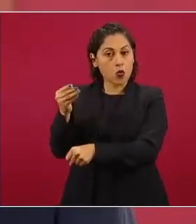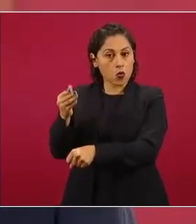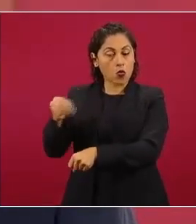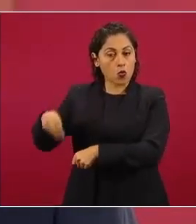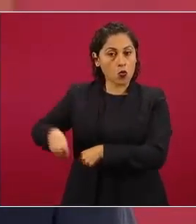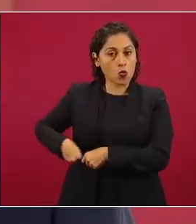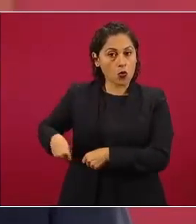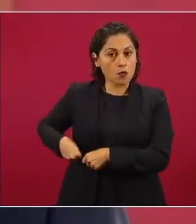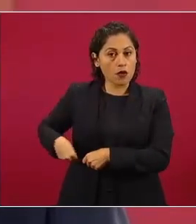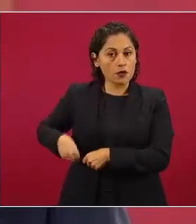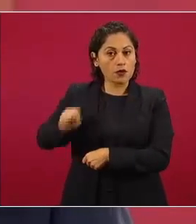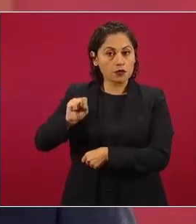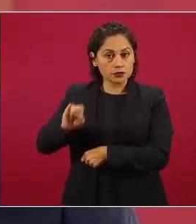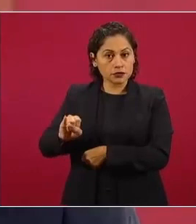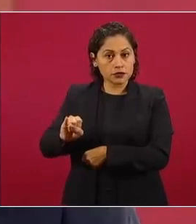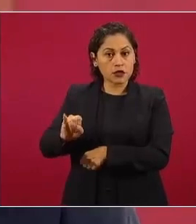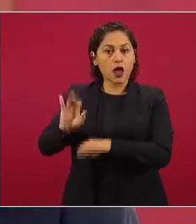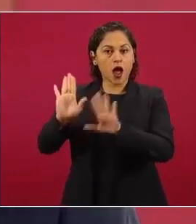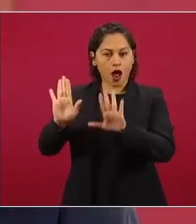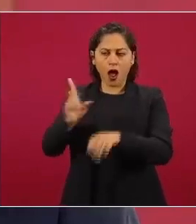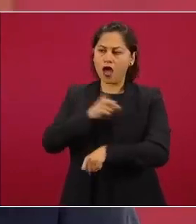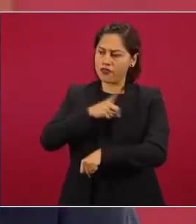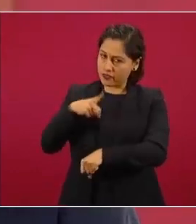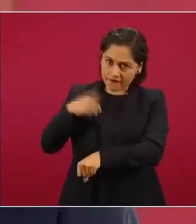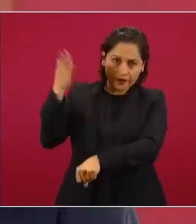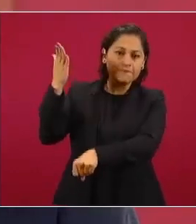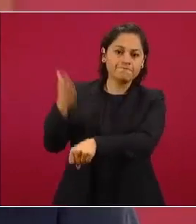entonces se castiga